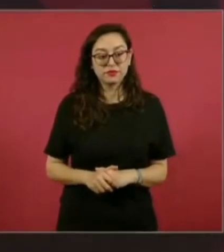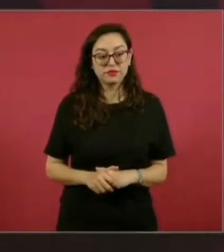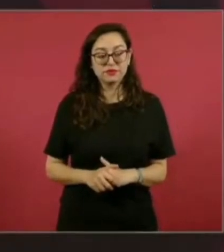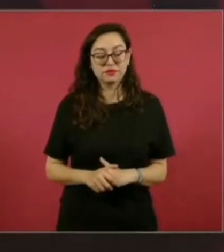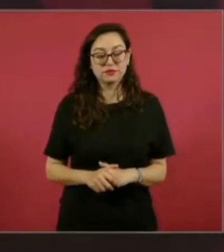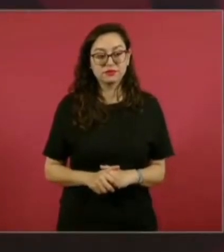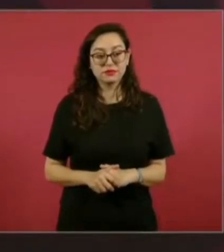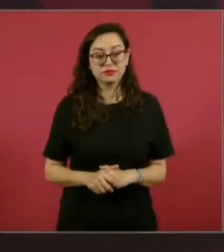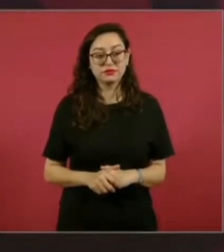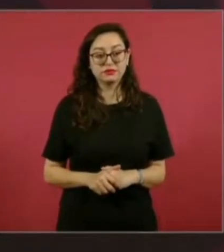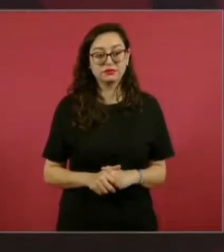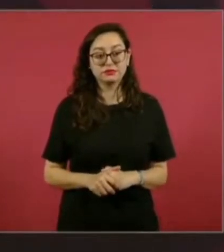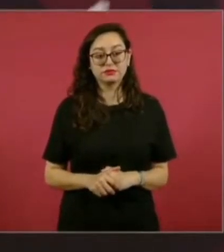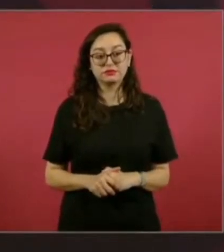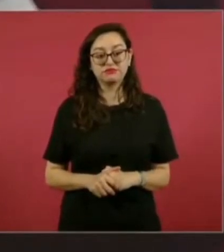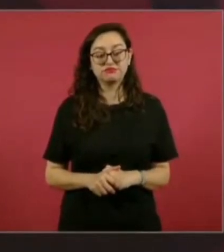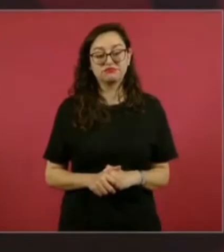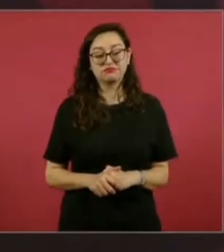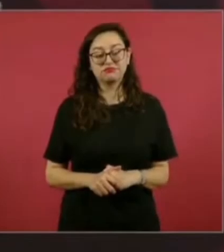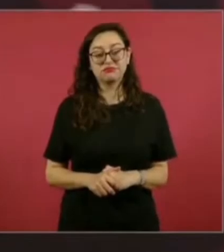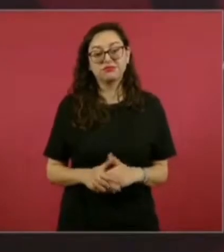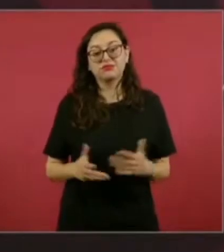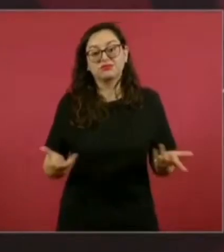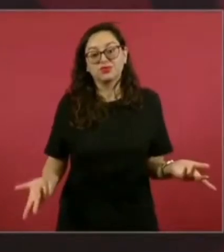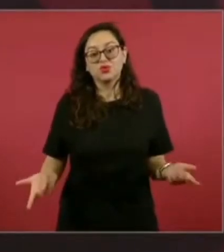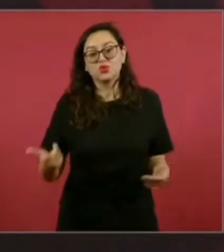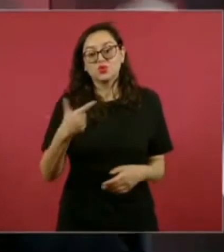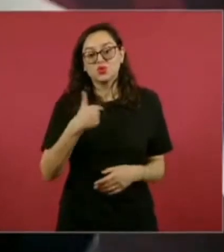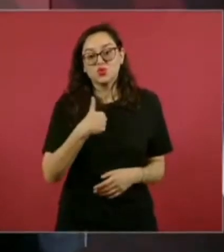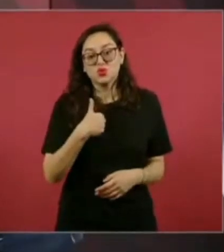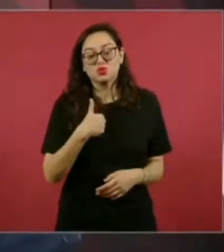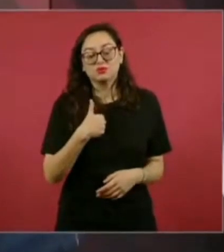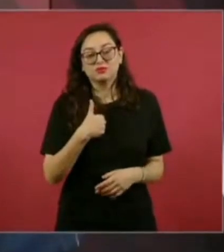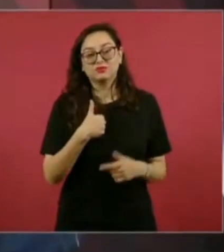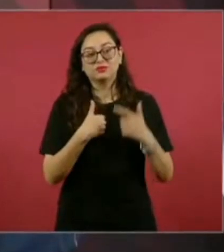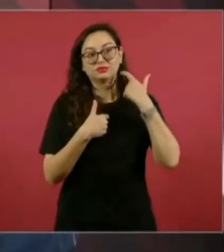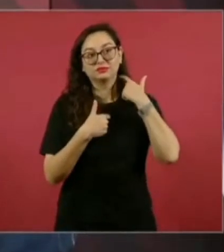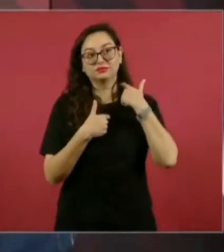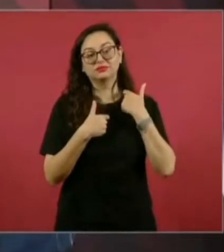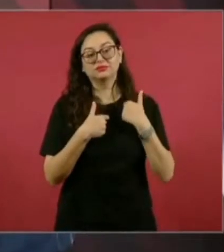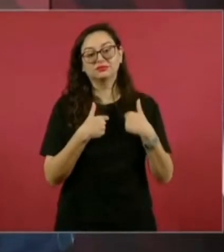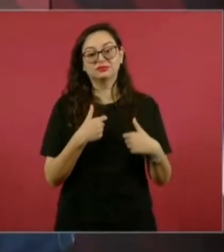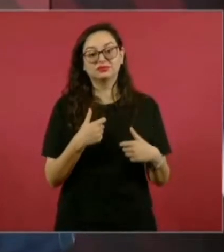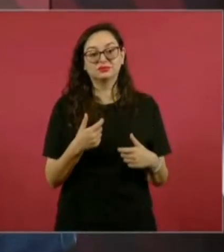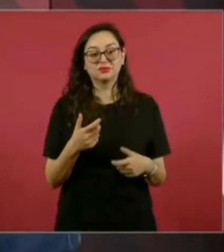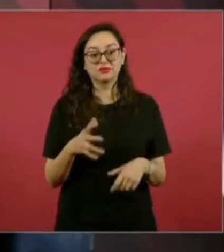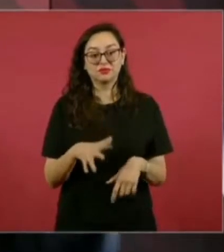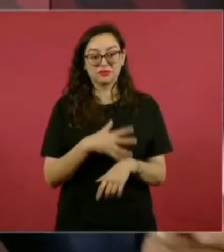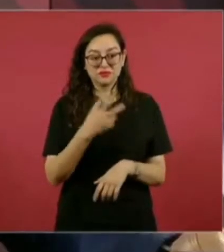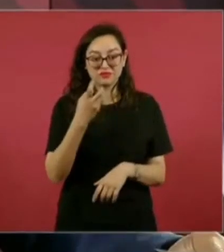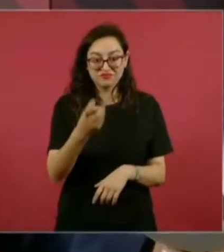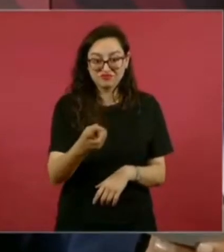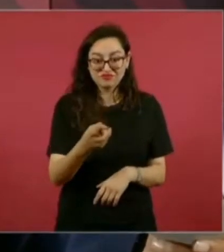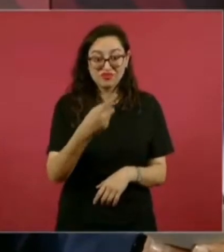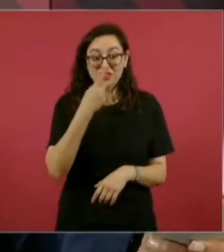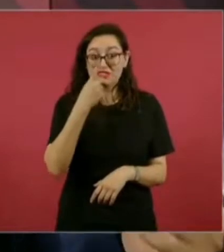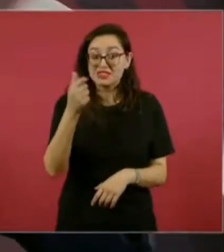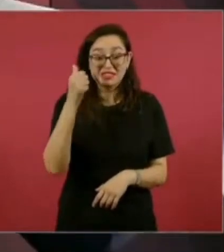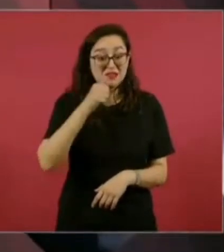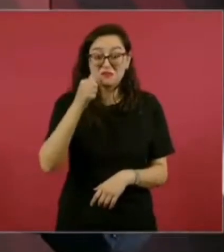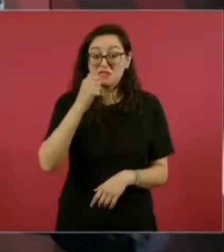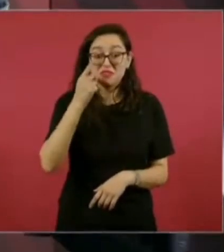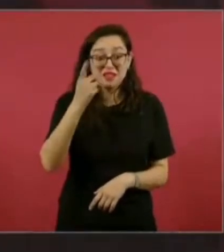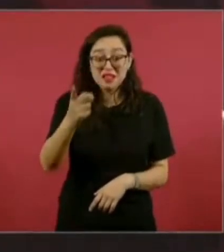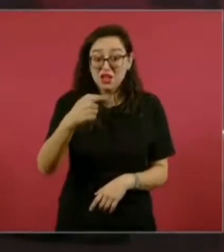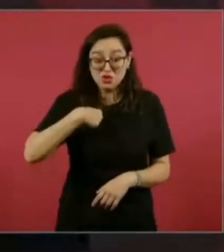Entonces, quisiera yo por eso decir, lo hemos hecho entre todos, lo